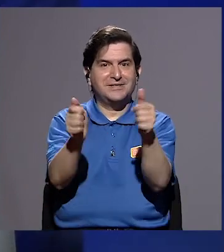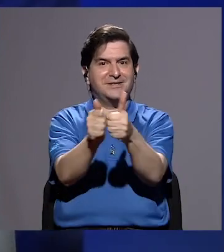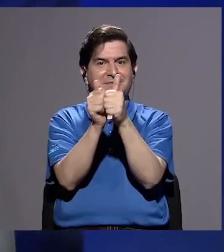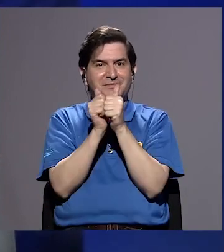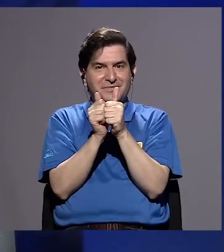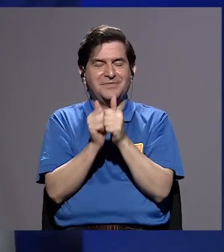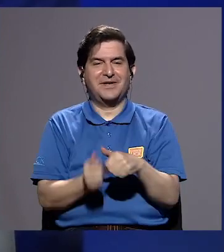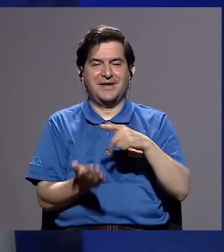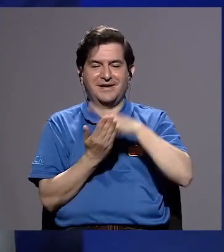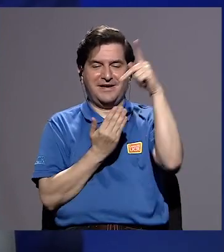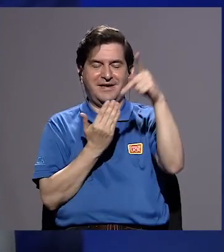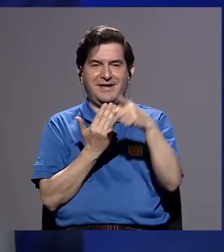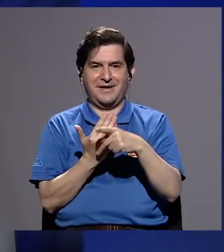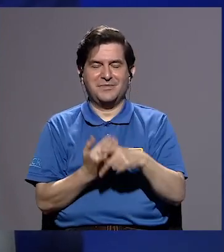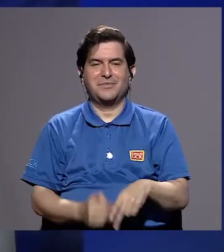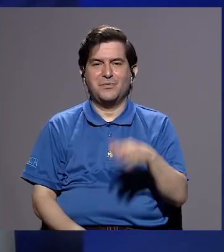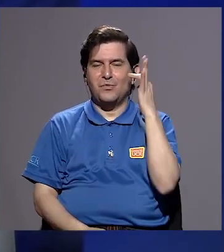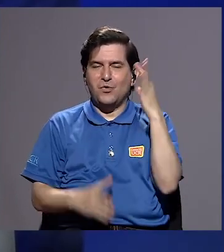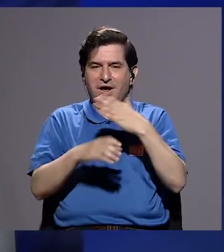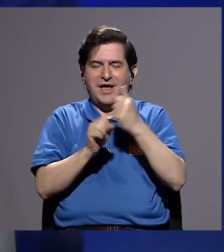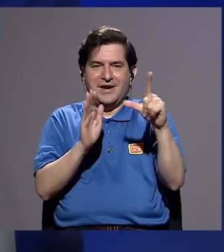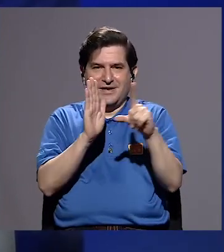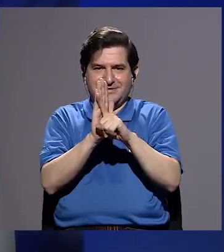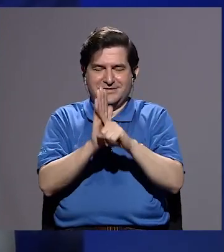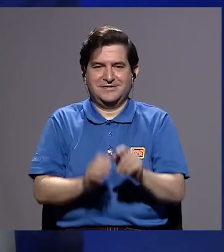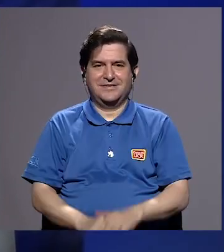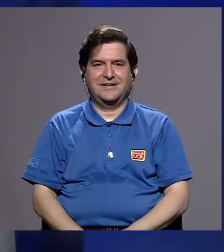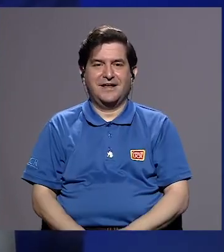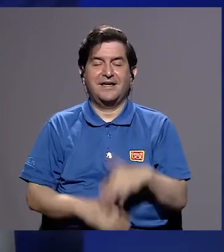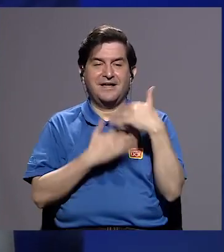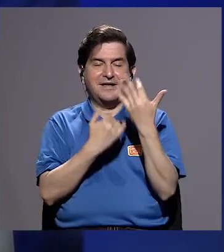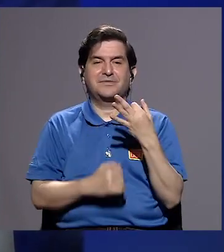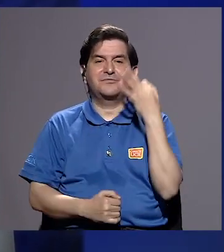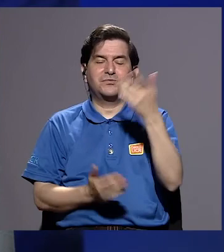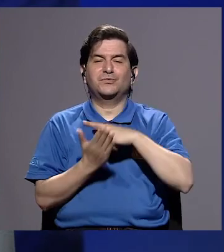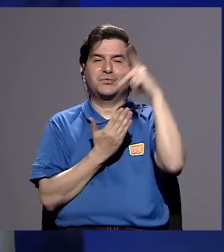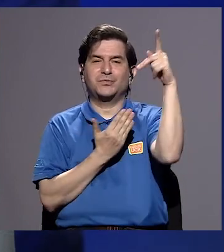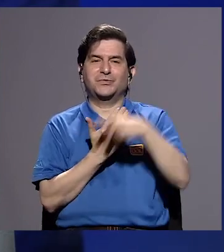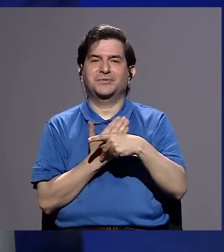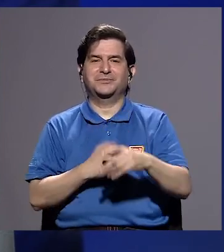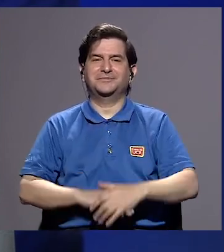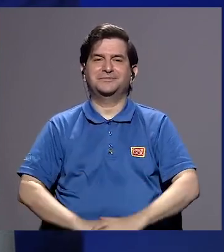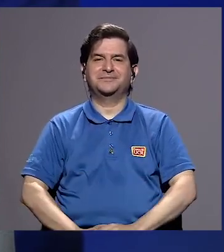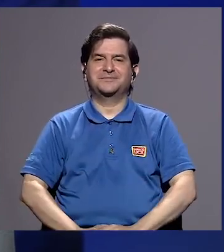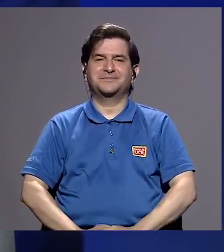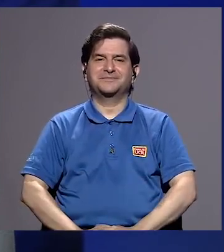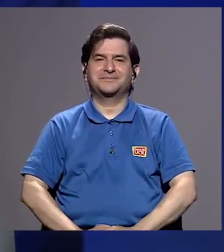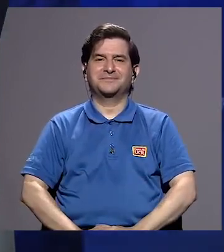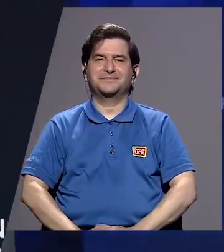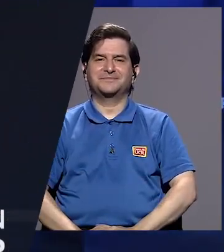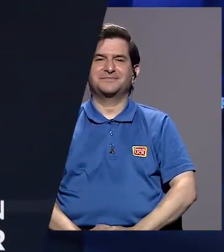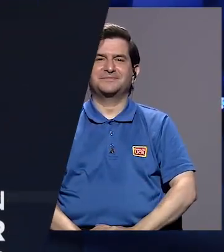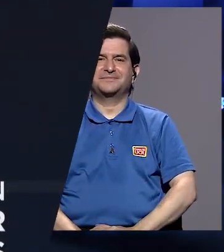ustedes por acompañarnos en este programa de Mujeres de Ley. Y les esperamos en una próxima oportunidad.